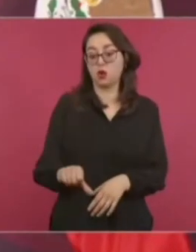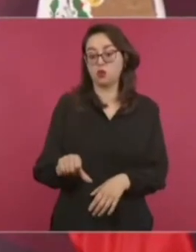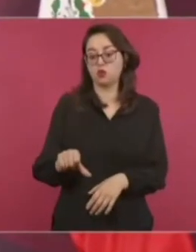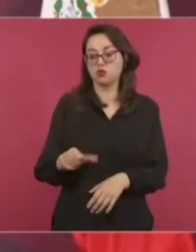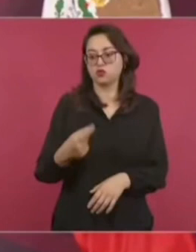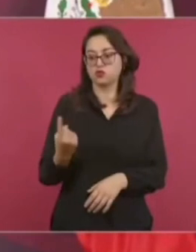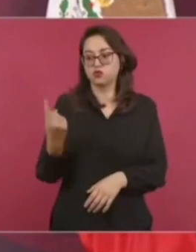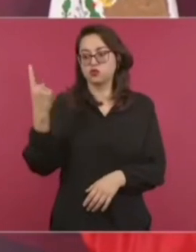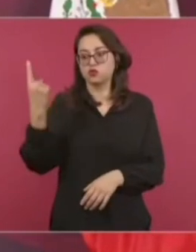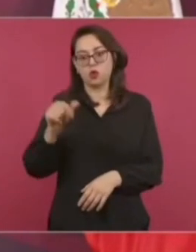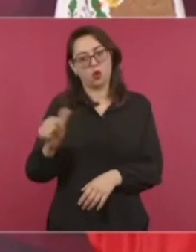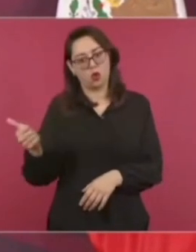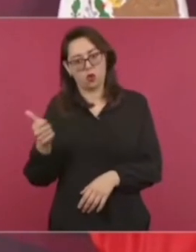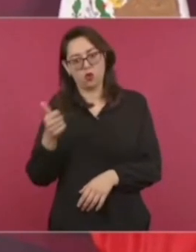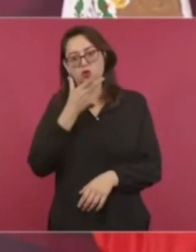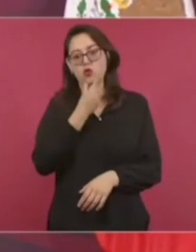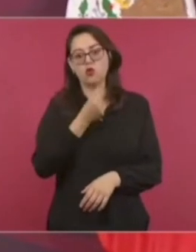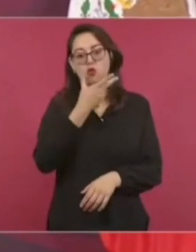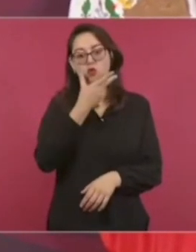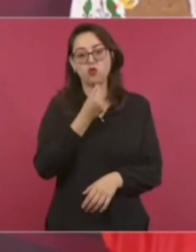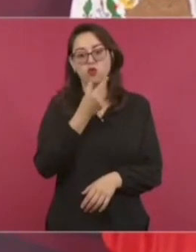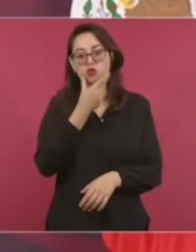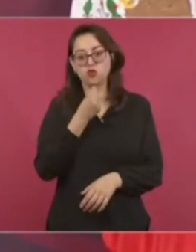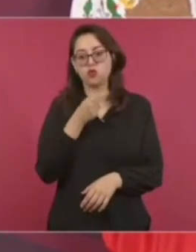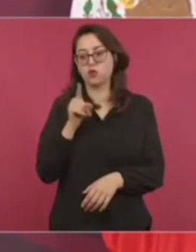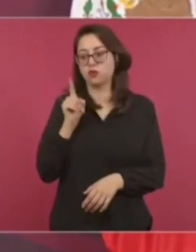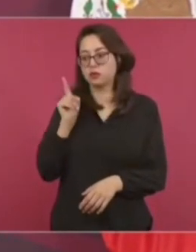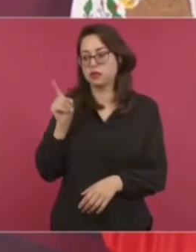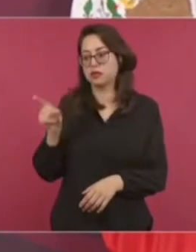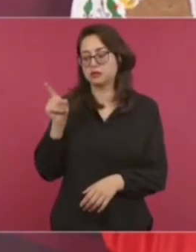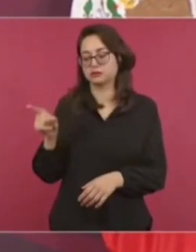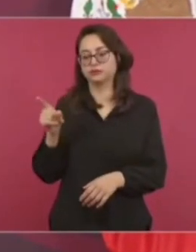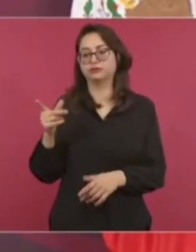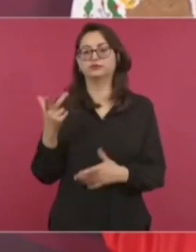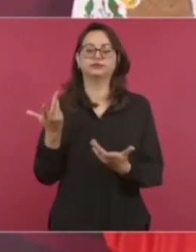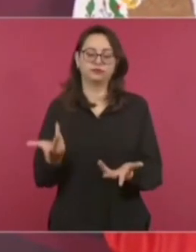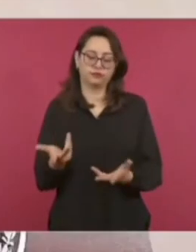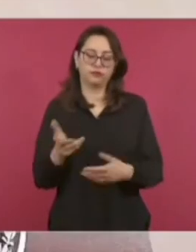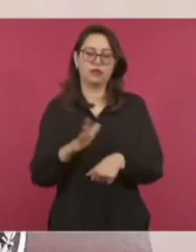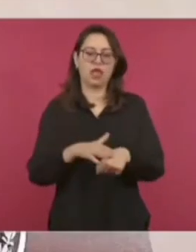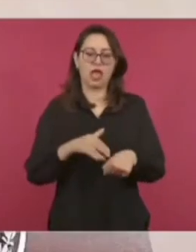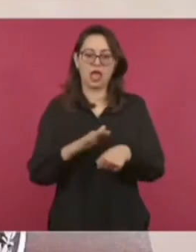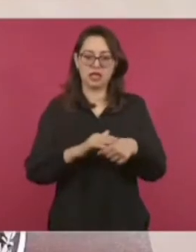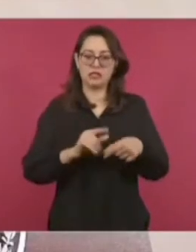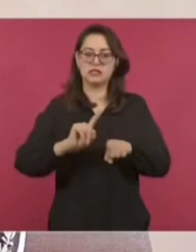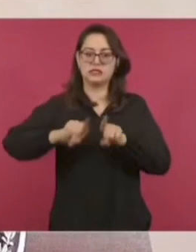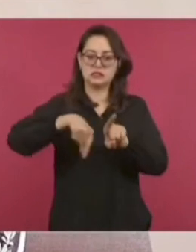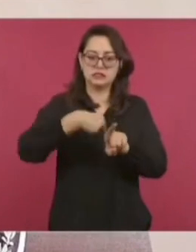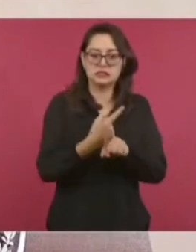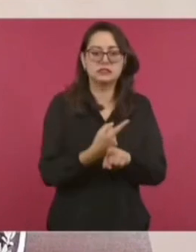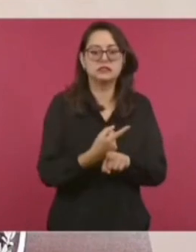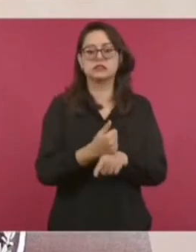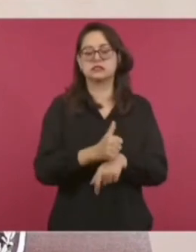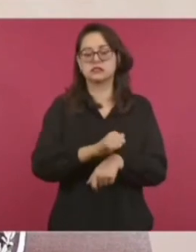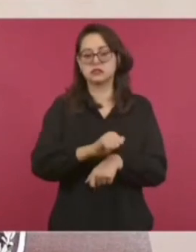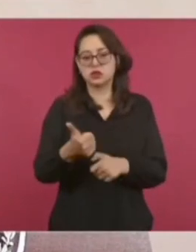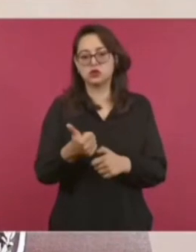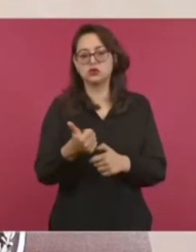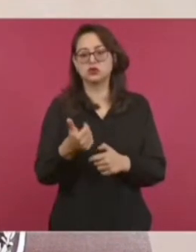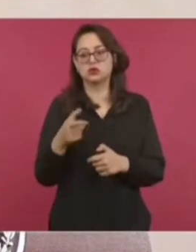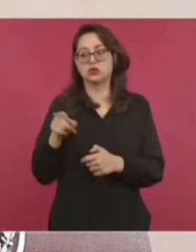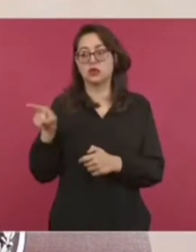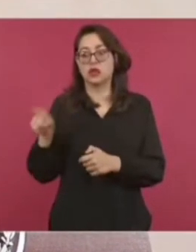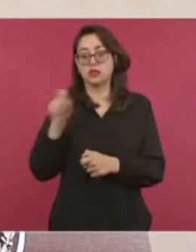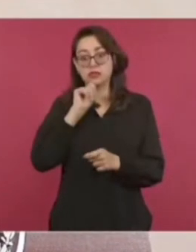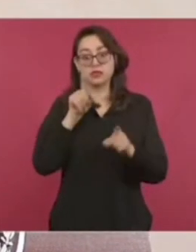actos de acoso sexual y de otros delitos, se fue